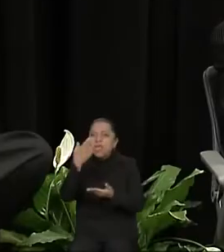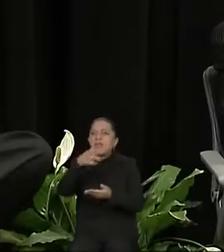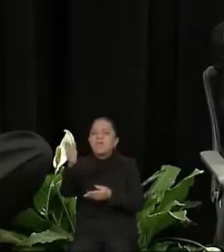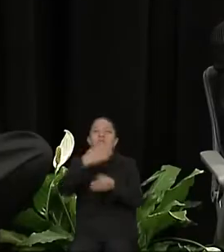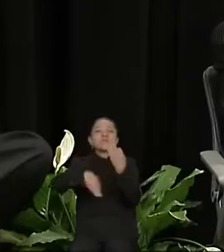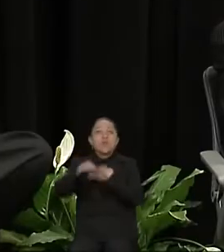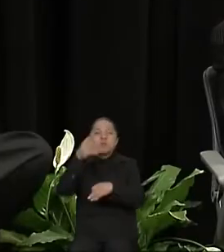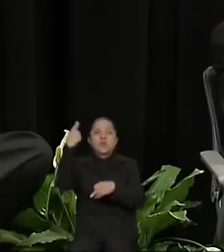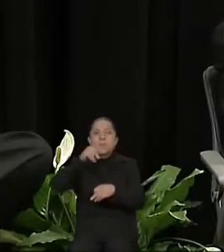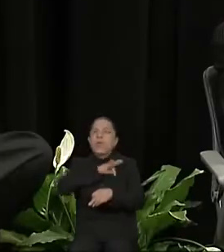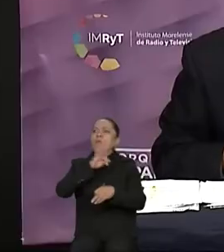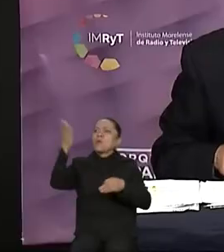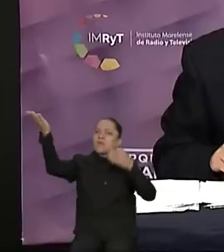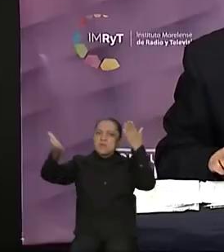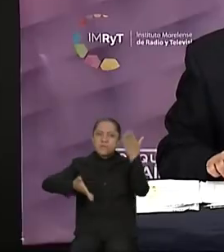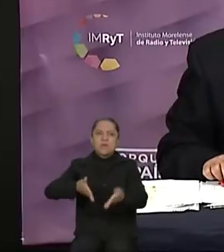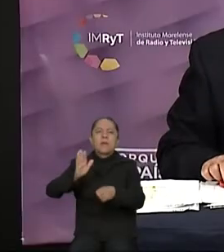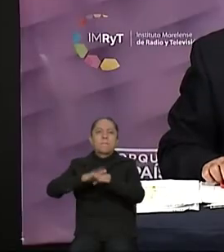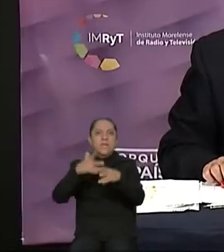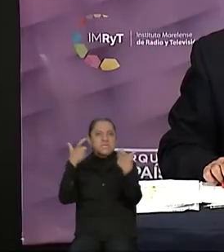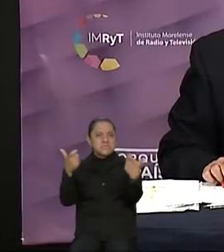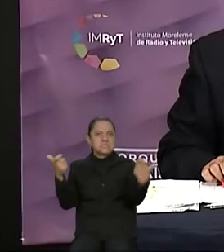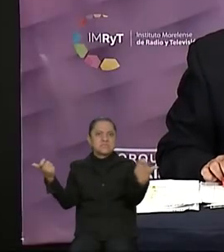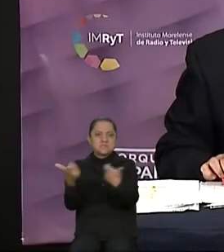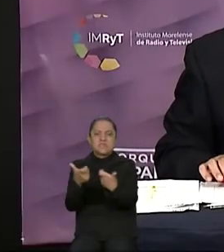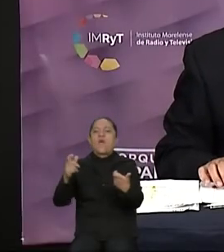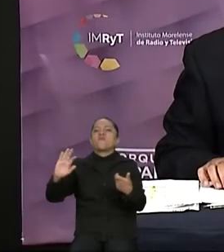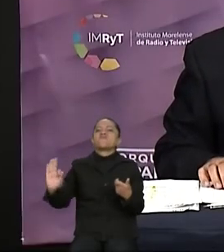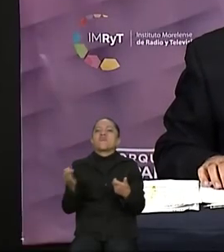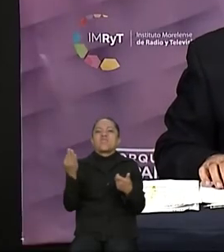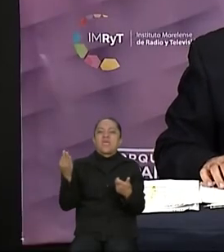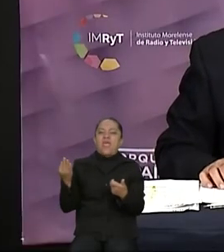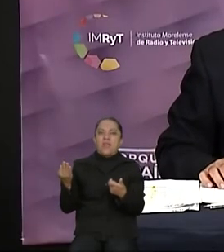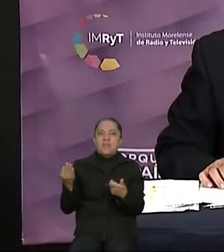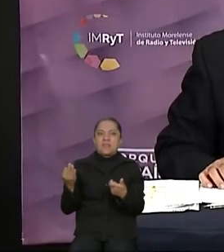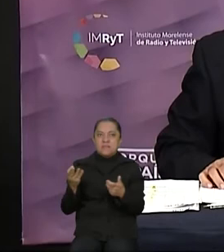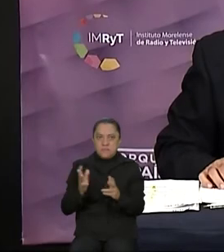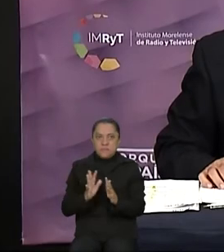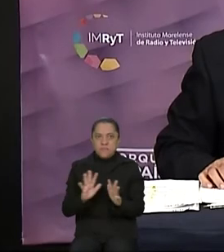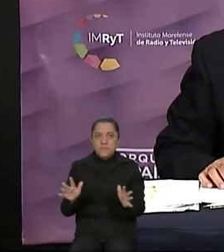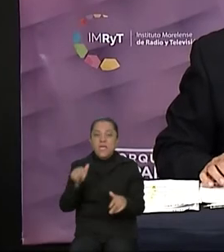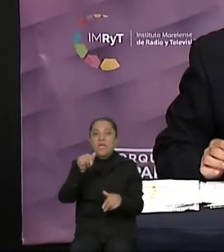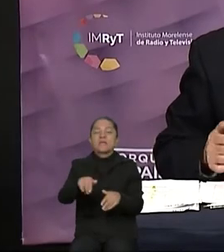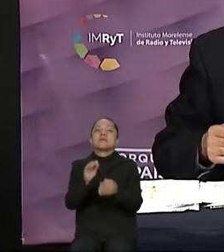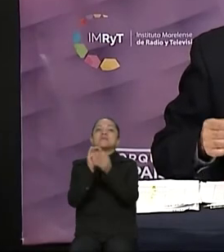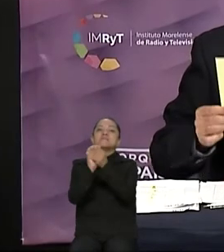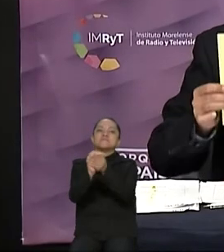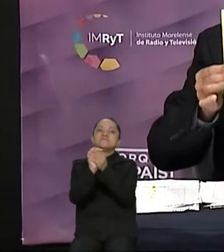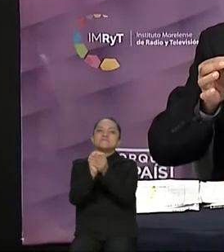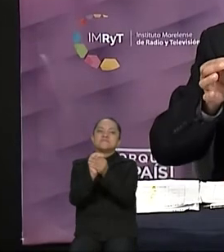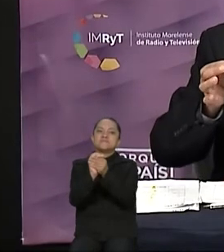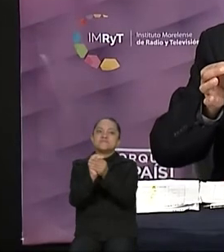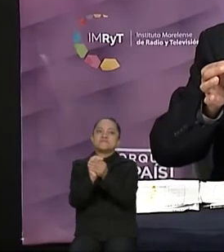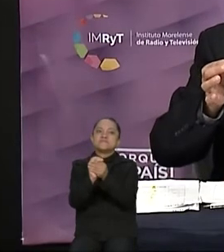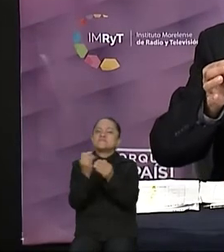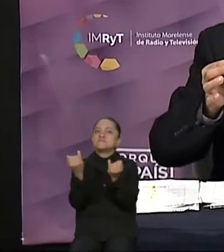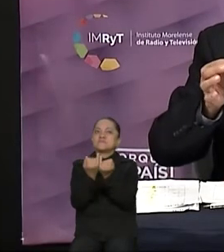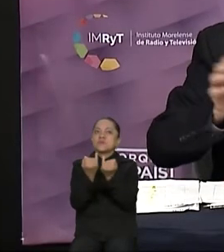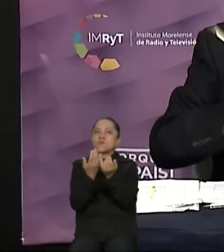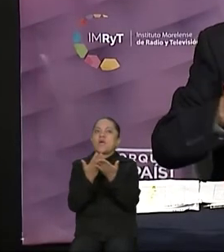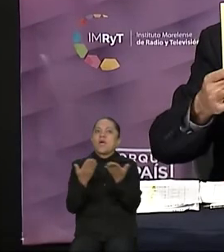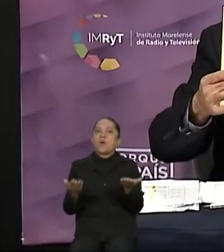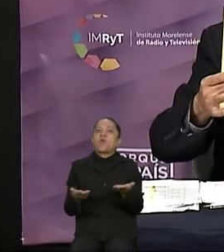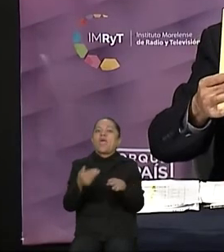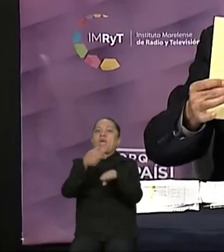federales. Muchas gracias, candidata. En el sorteo toca el turno Ricardo Calvo Huerta a responder la pregunta número